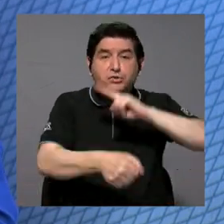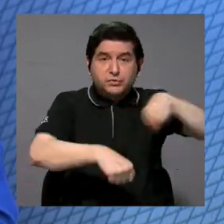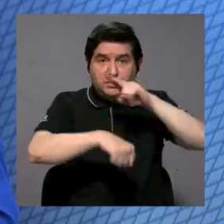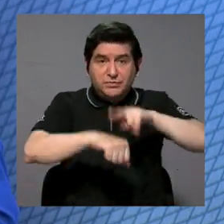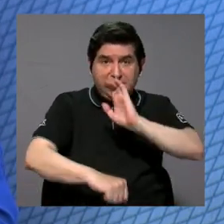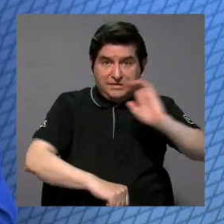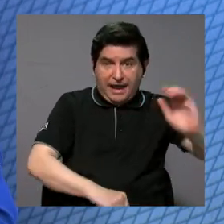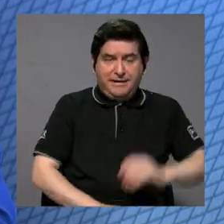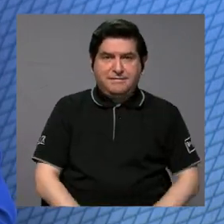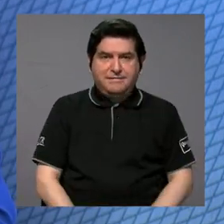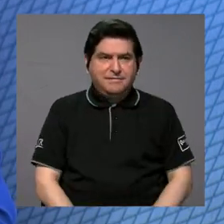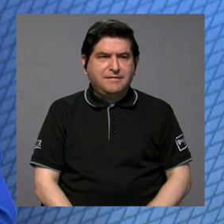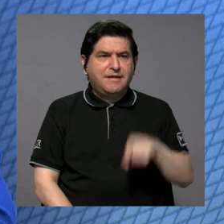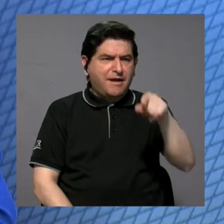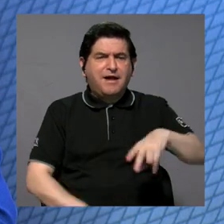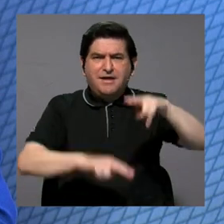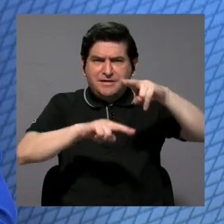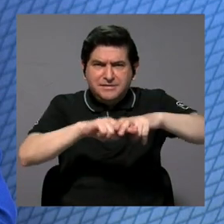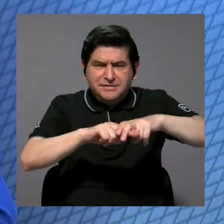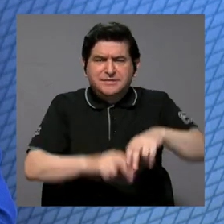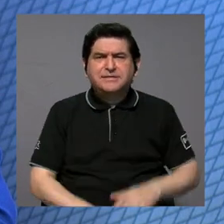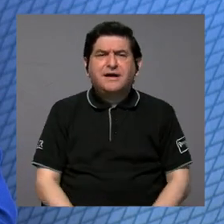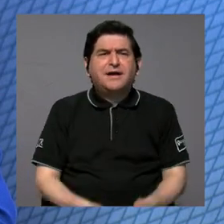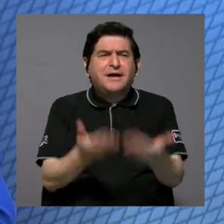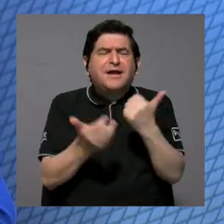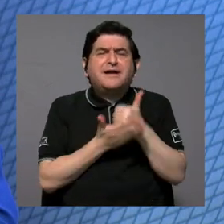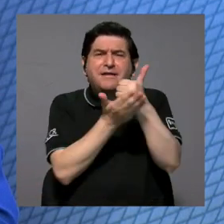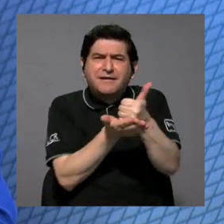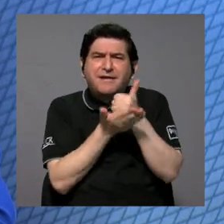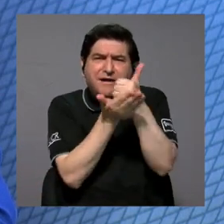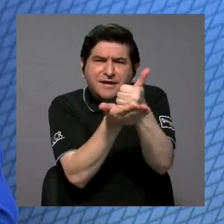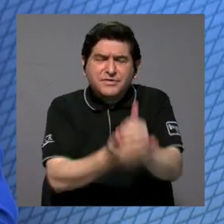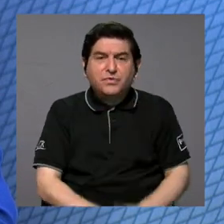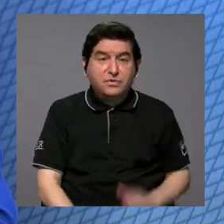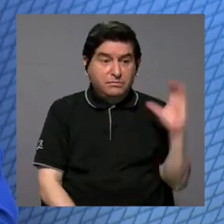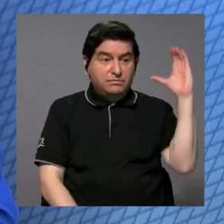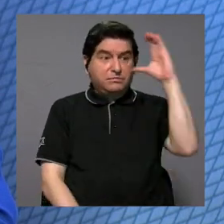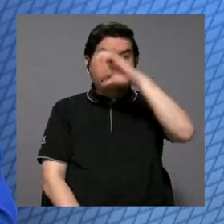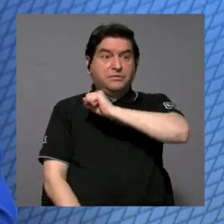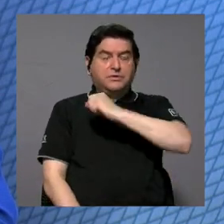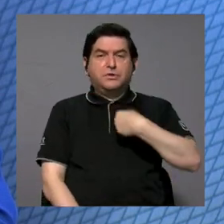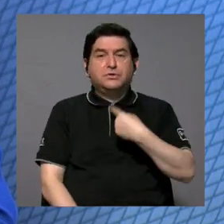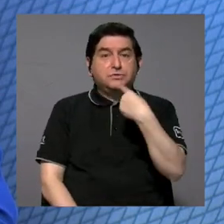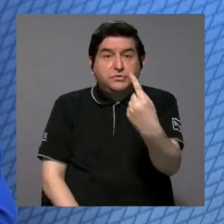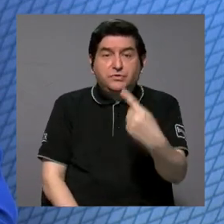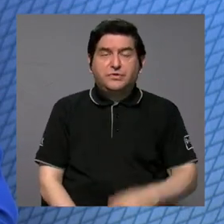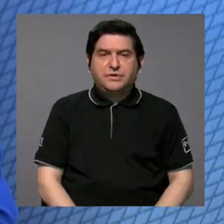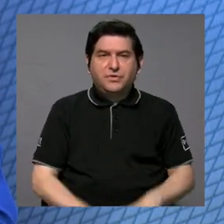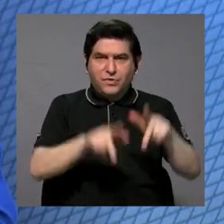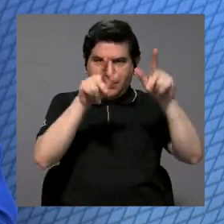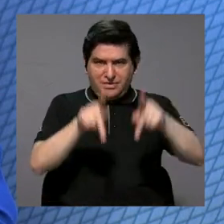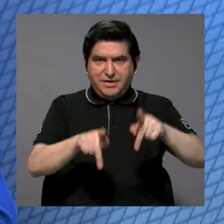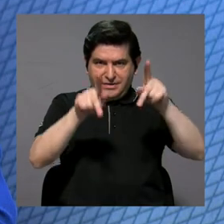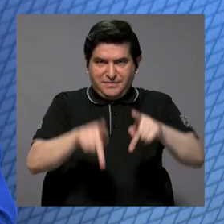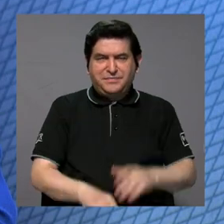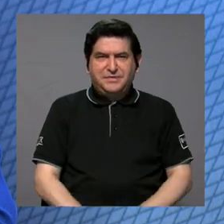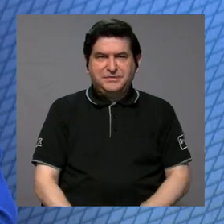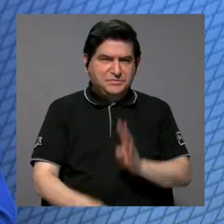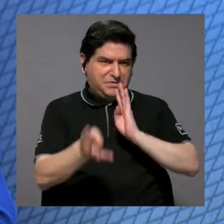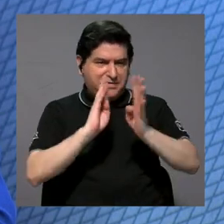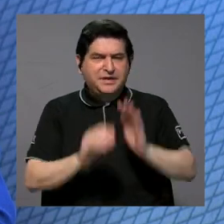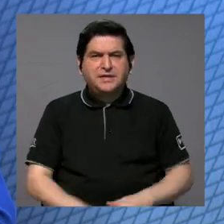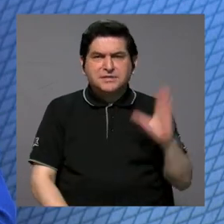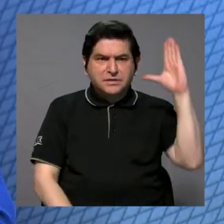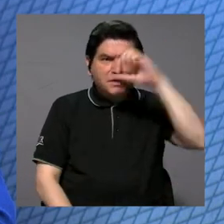Valeria, ¿verdad? Y nos sentamos a contar qué era, qué queremos ayudar, y ahí descubrimos, yo siempre le digo esto con la gente que habla, ¿verdad?